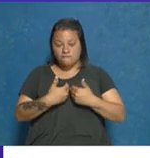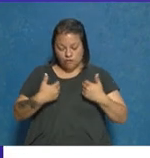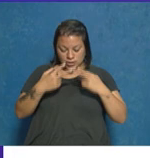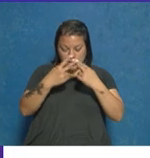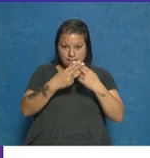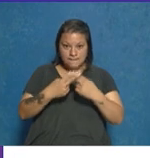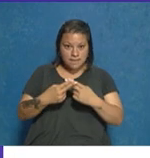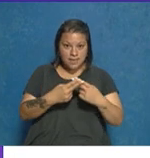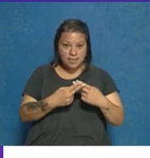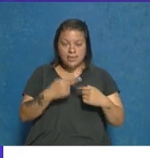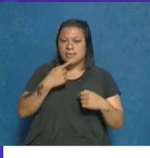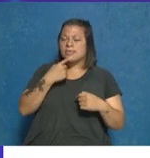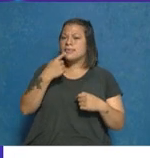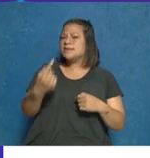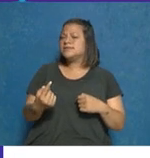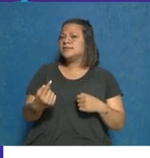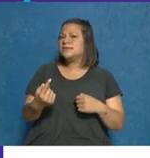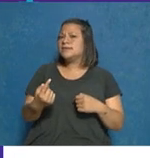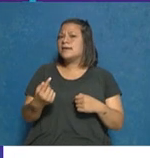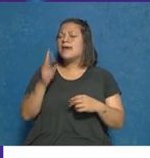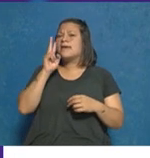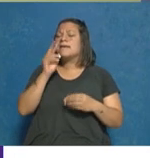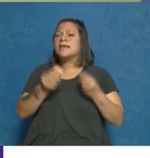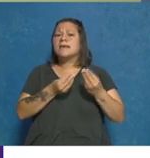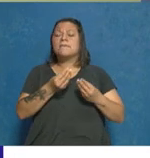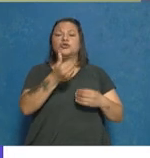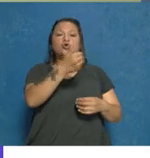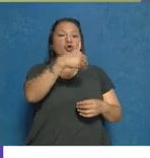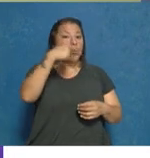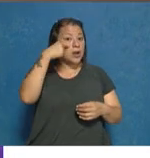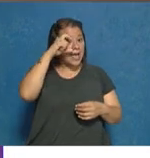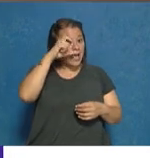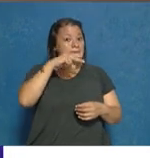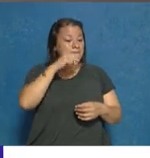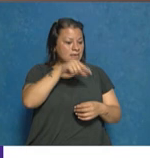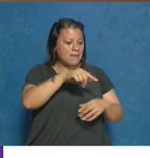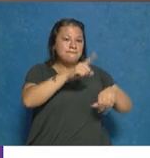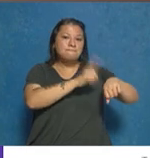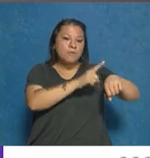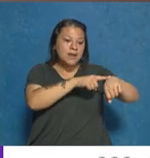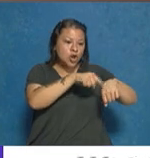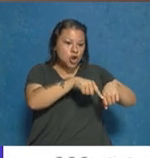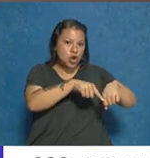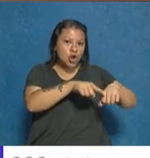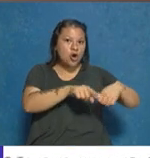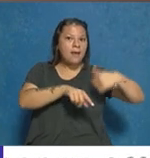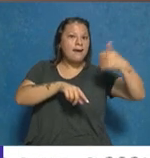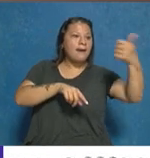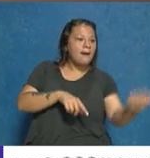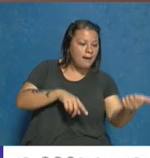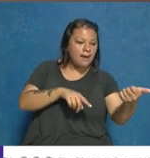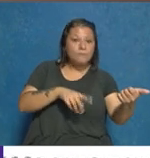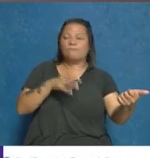dicen que hay que observar y ver qué pasó con Amieva en el momento en que cae. Porque si bien un golpe